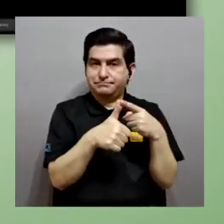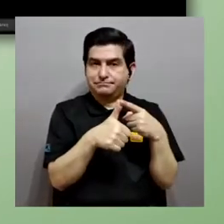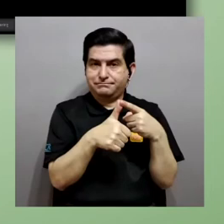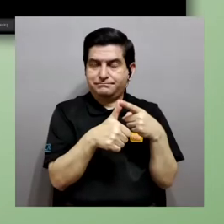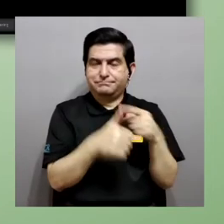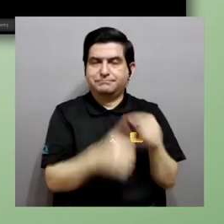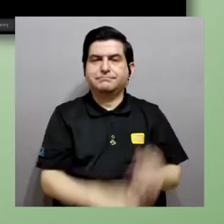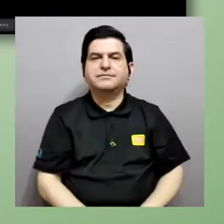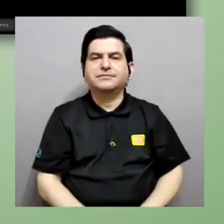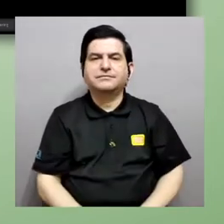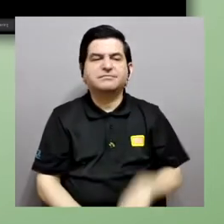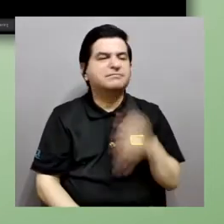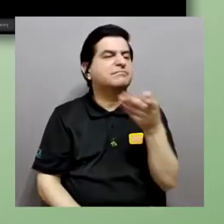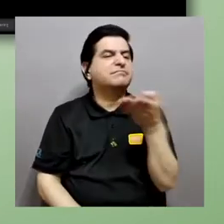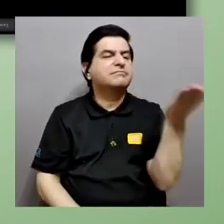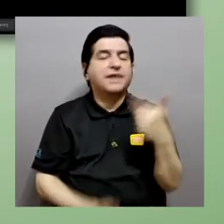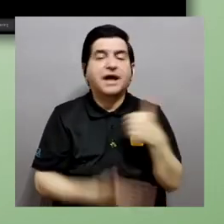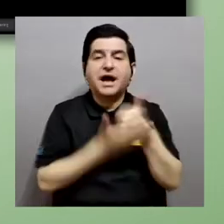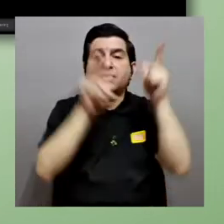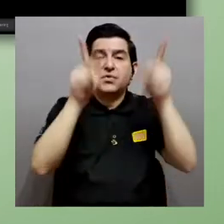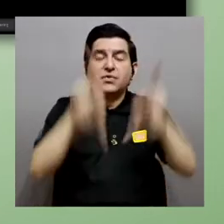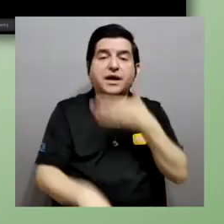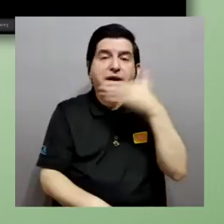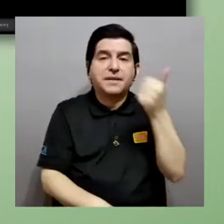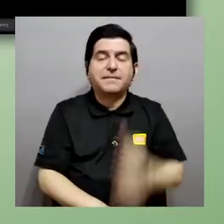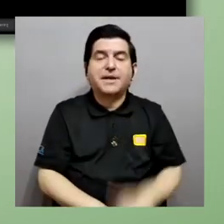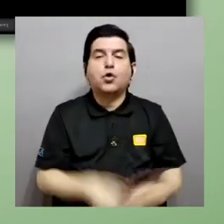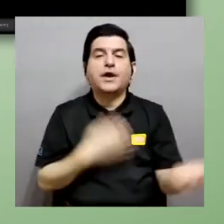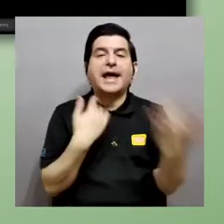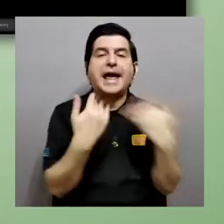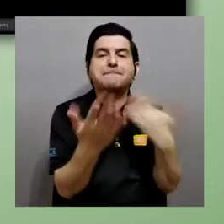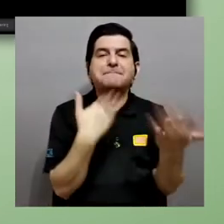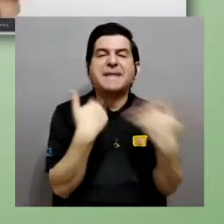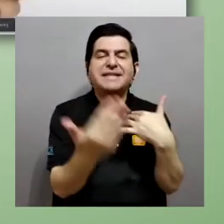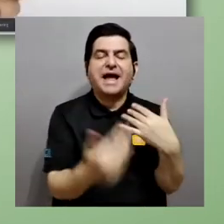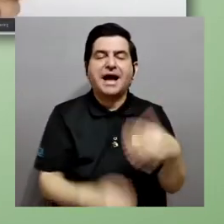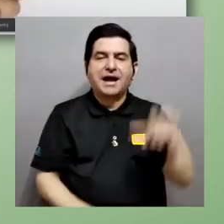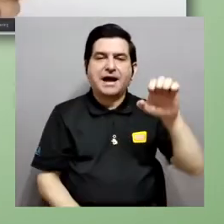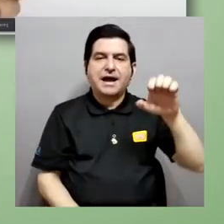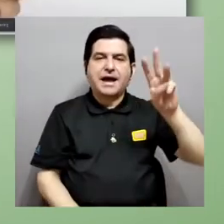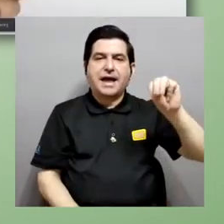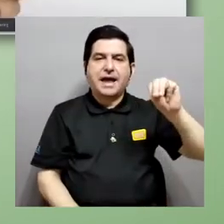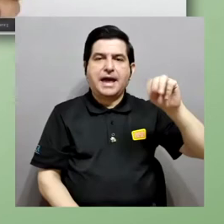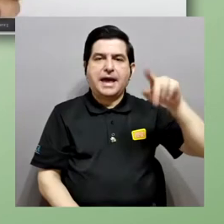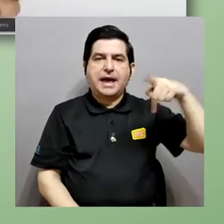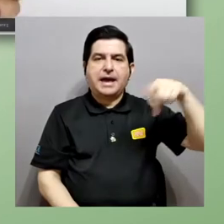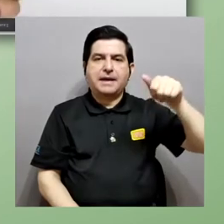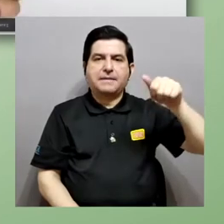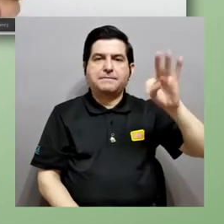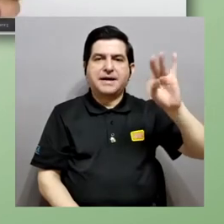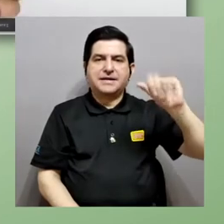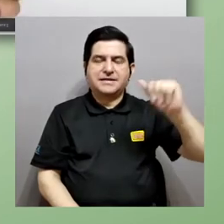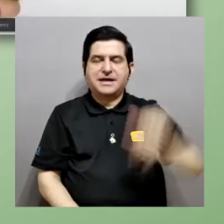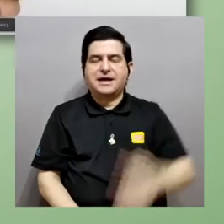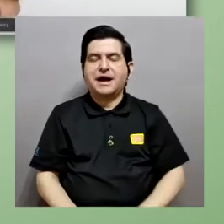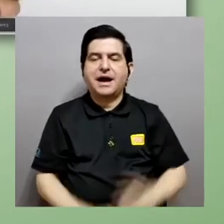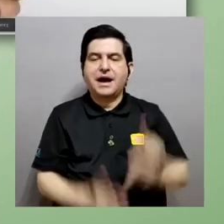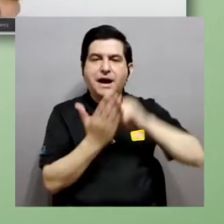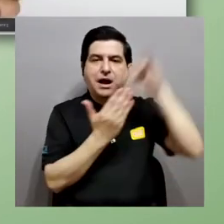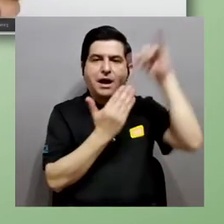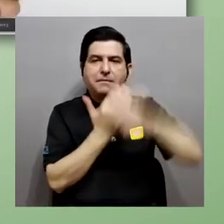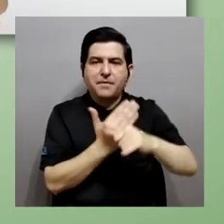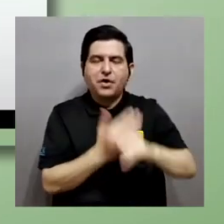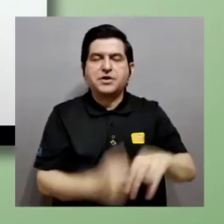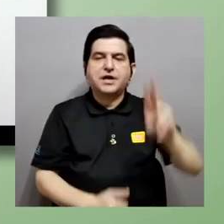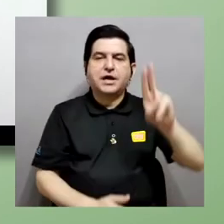se dedica a ayudarle a las personas a mejorar su empatía. se llama Project Us o